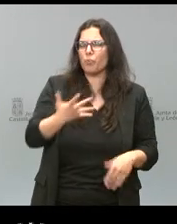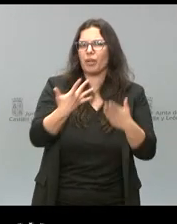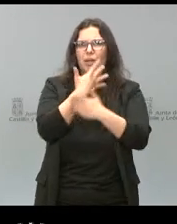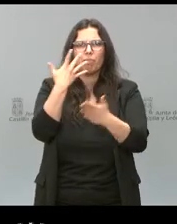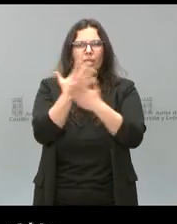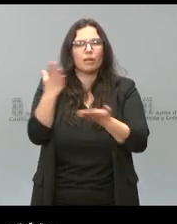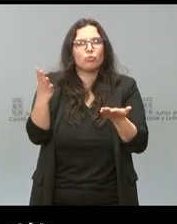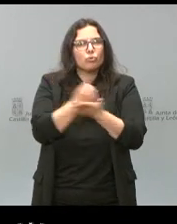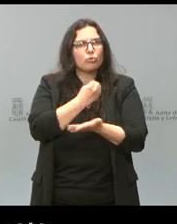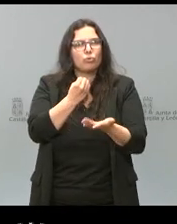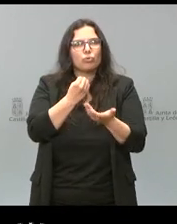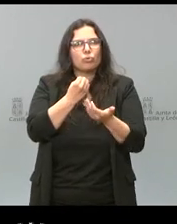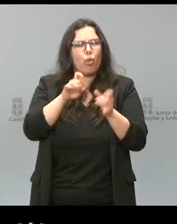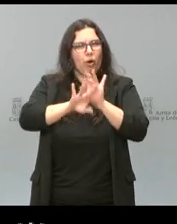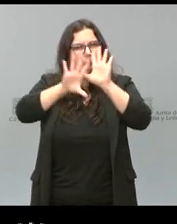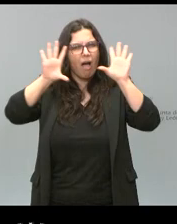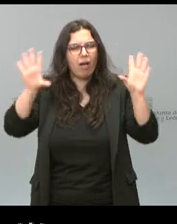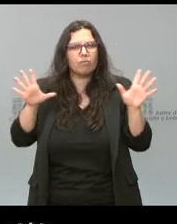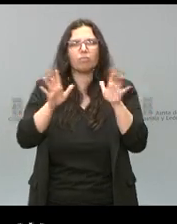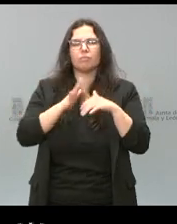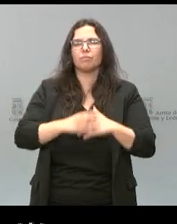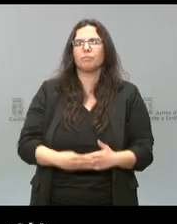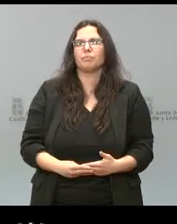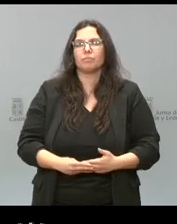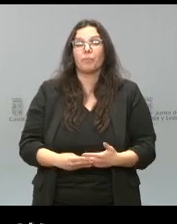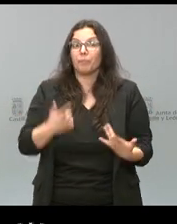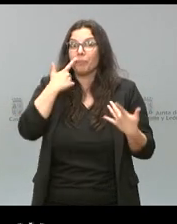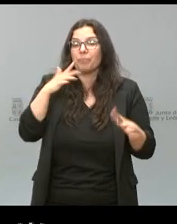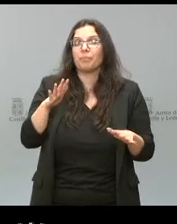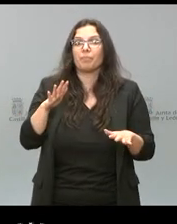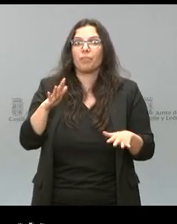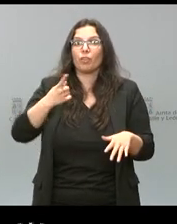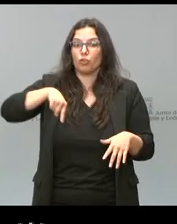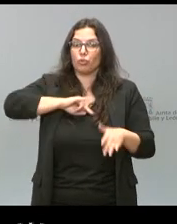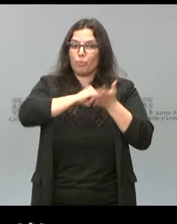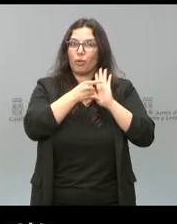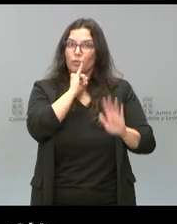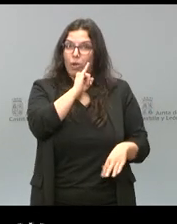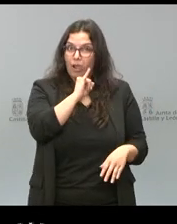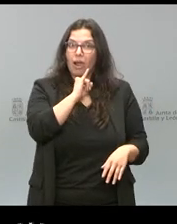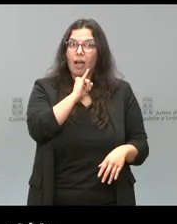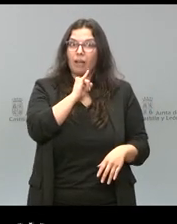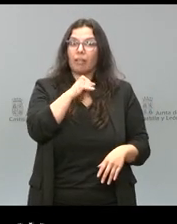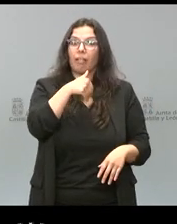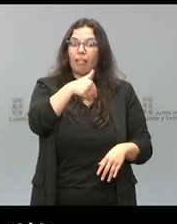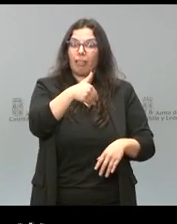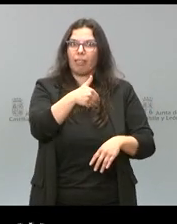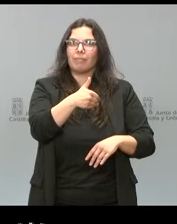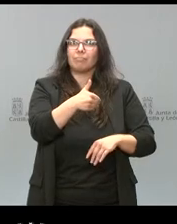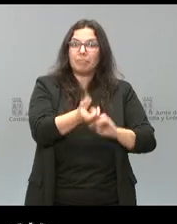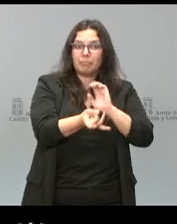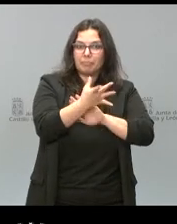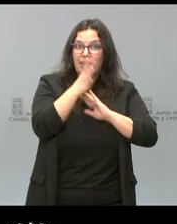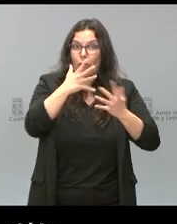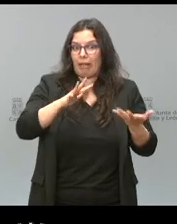de una forma muy clara. De hecho, tenemos un proyecto que vamos a poner, que estamos poniendo en marcha en este